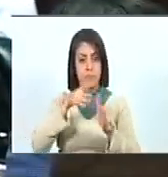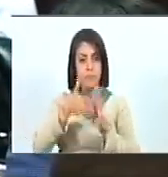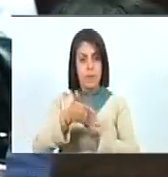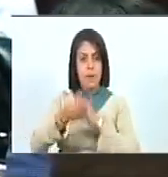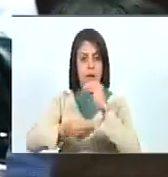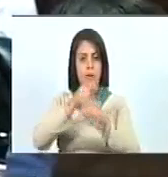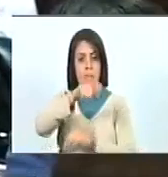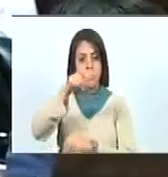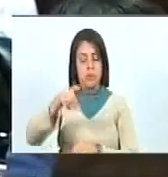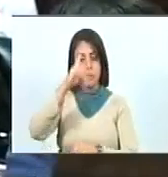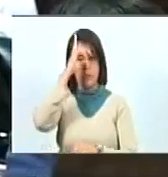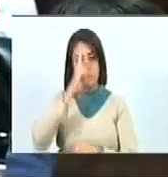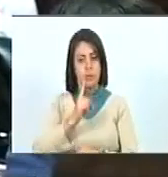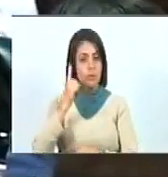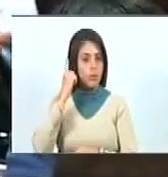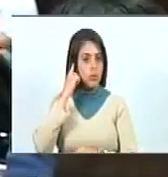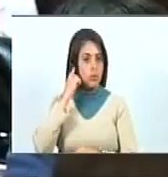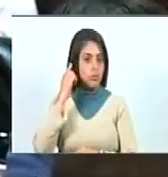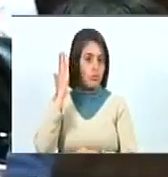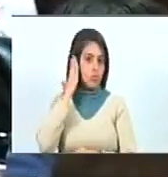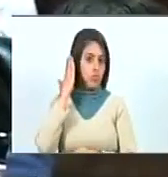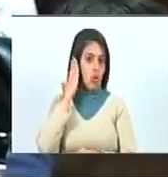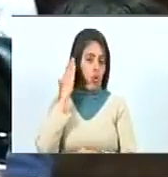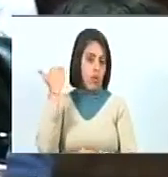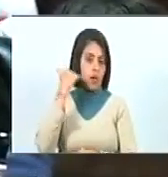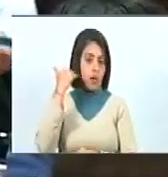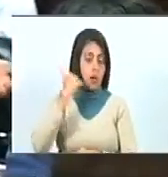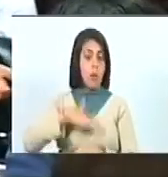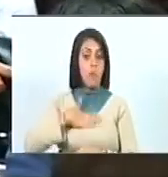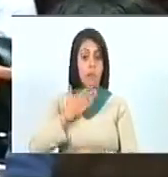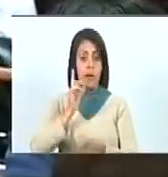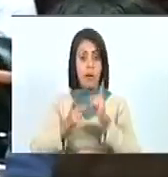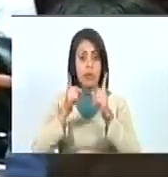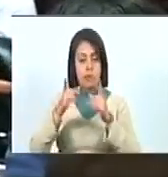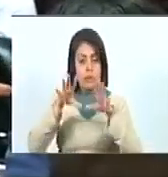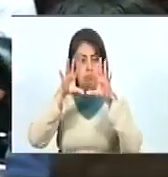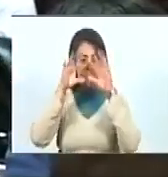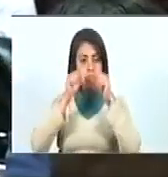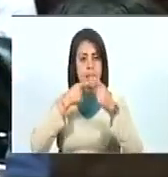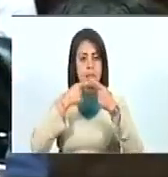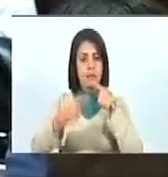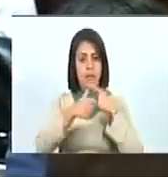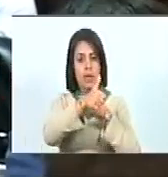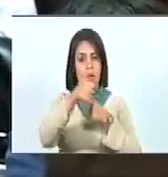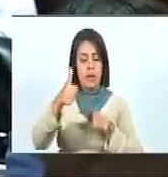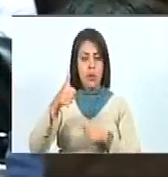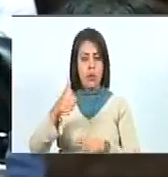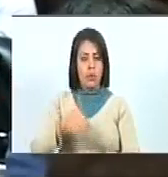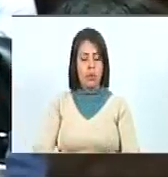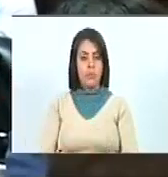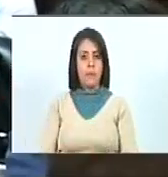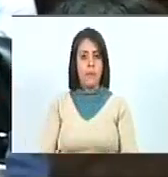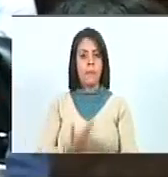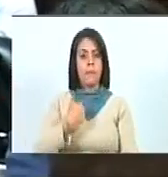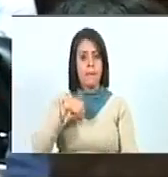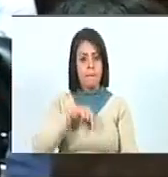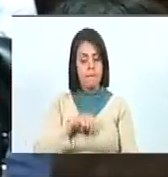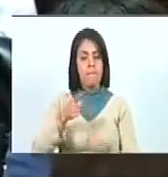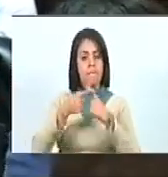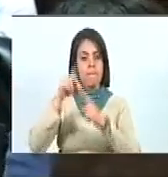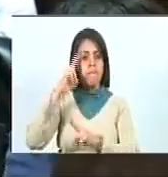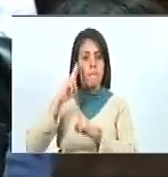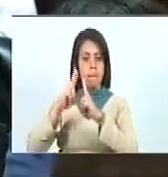nuestras personas con discapacidad auditiva o sordos puedan de alguna u otra manera tratar de expresarnos a cada uno de nosotros. Y no es otra cosa que el